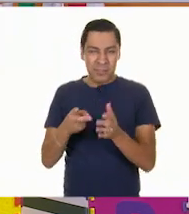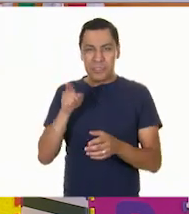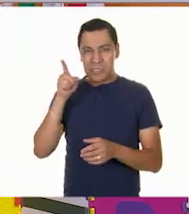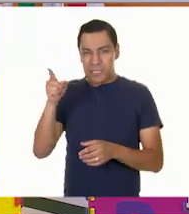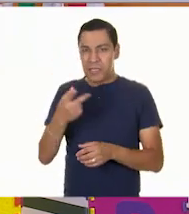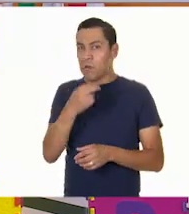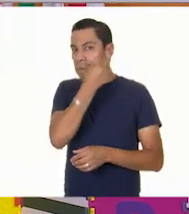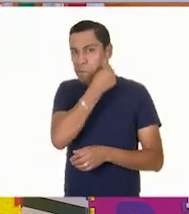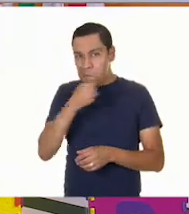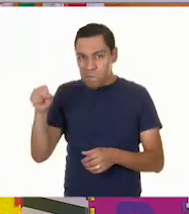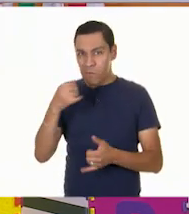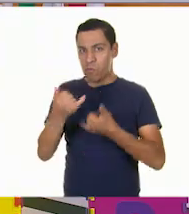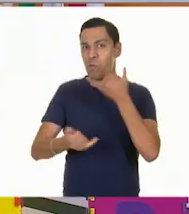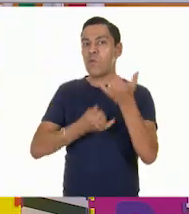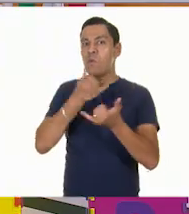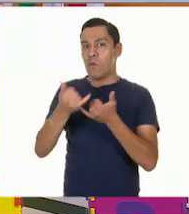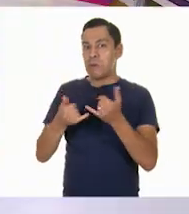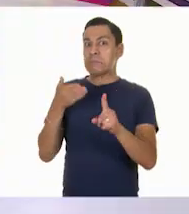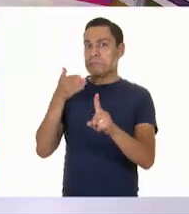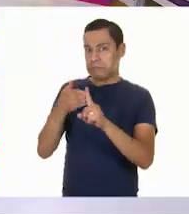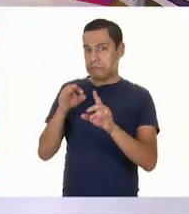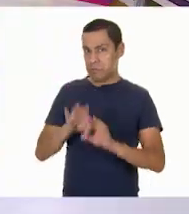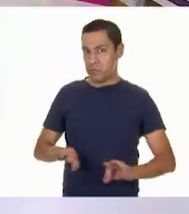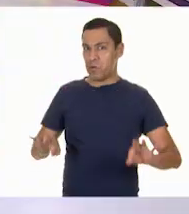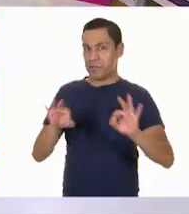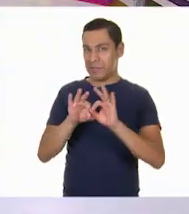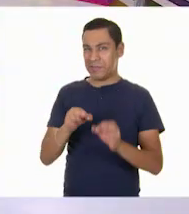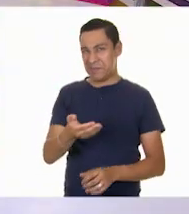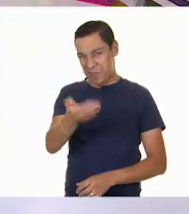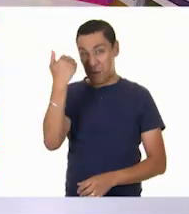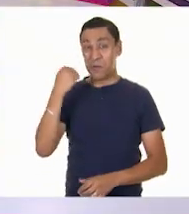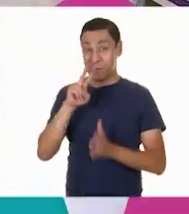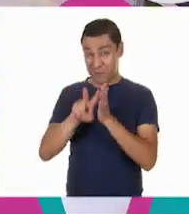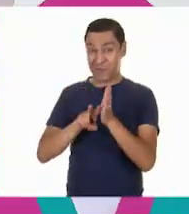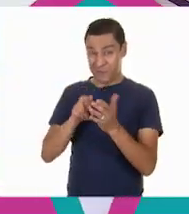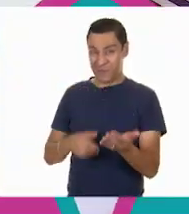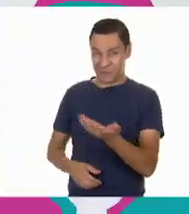importancia del juego. Pongan mucha atención. Muy bien. ¡Vamos a verlo!